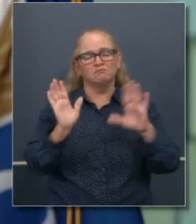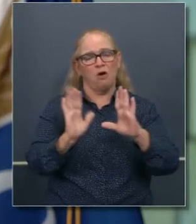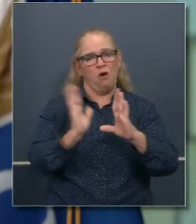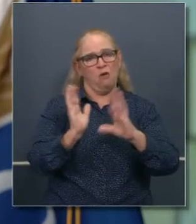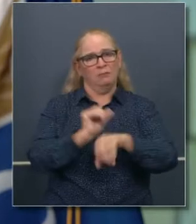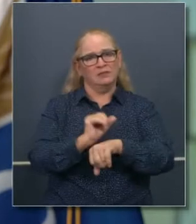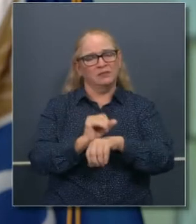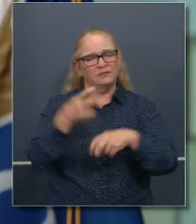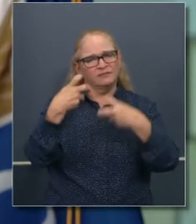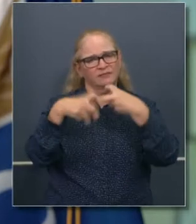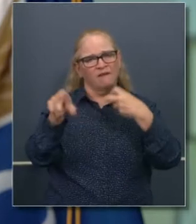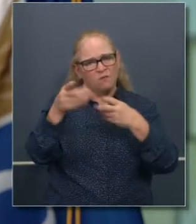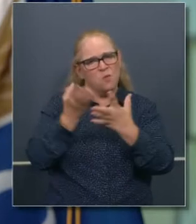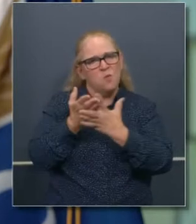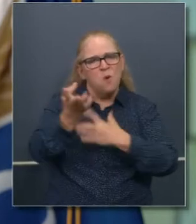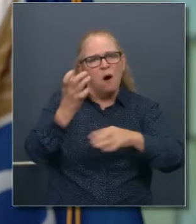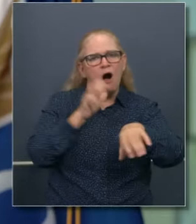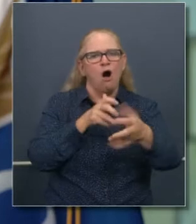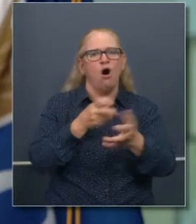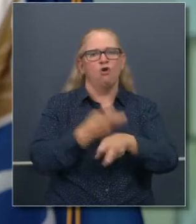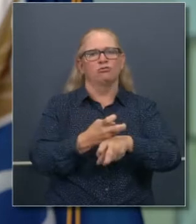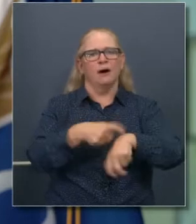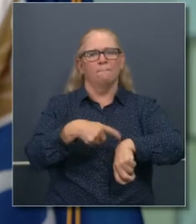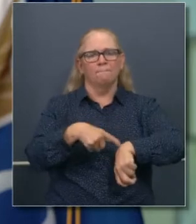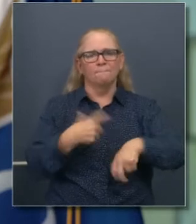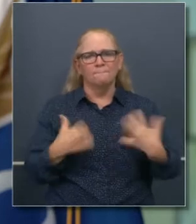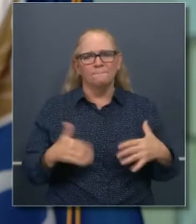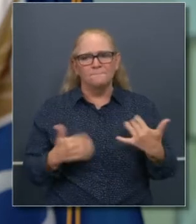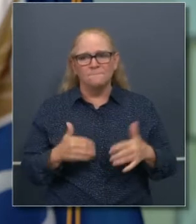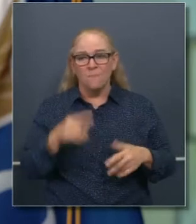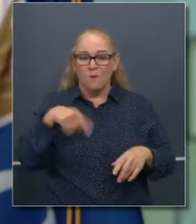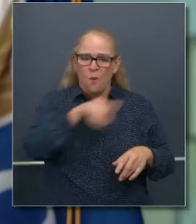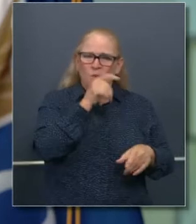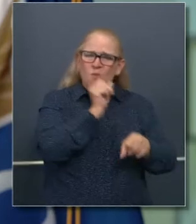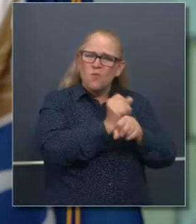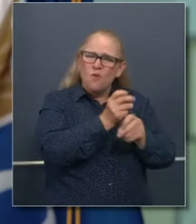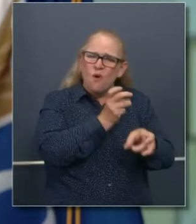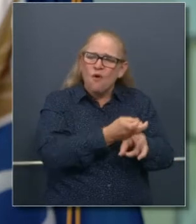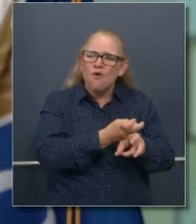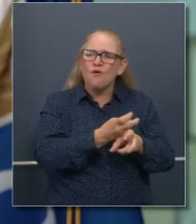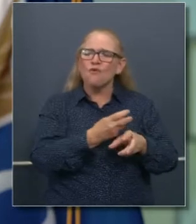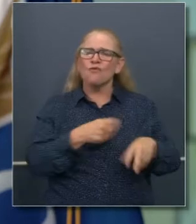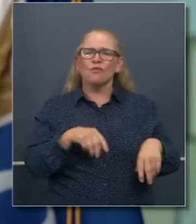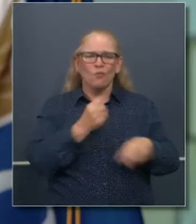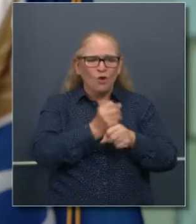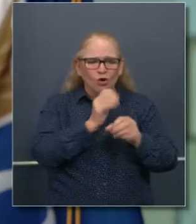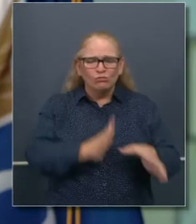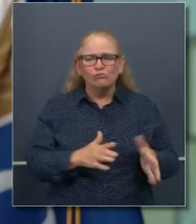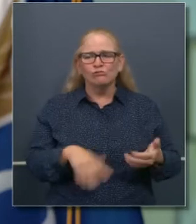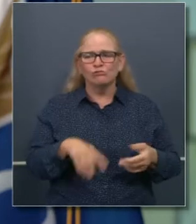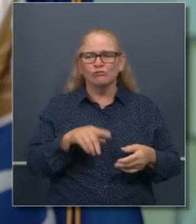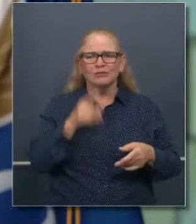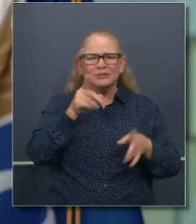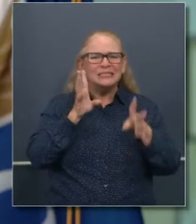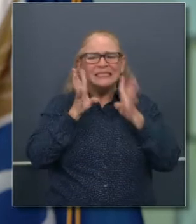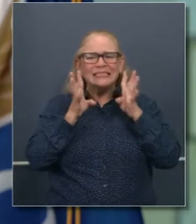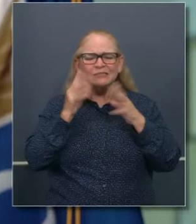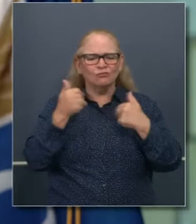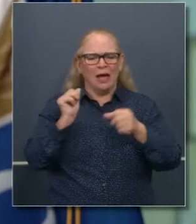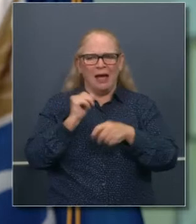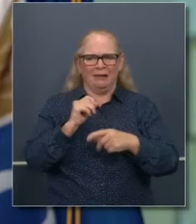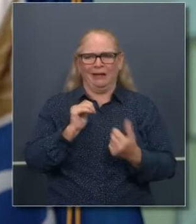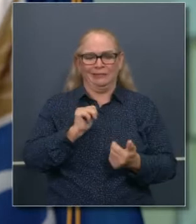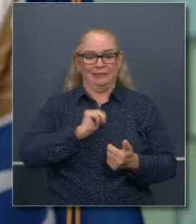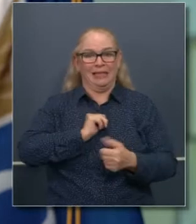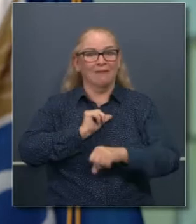nuestra reverencia por aquellos de ustedes que trabajan detrás del mostrador, no solamente como empresarios, algunos que se emplean